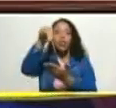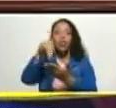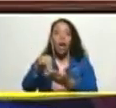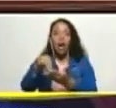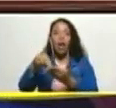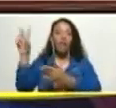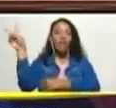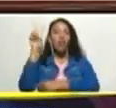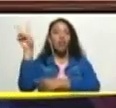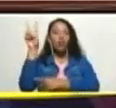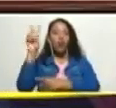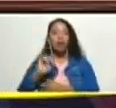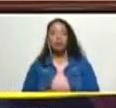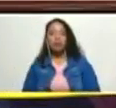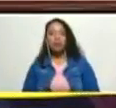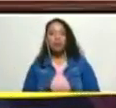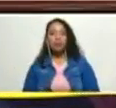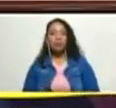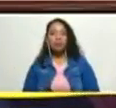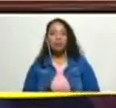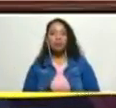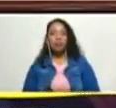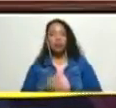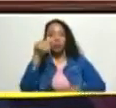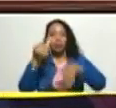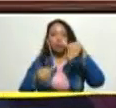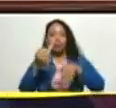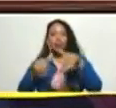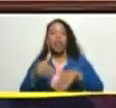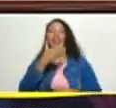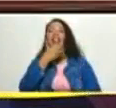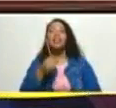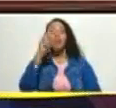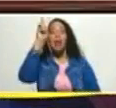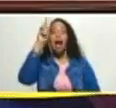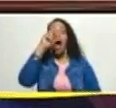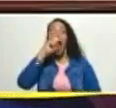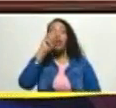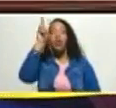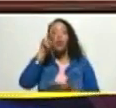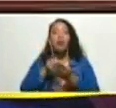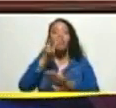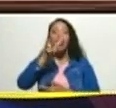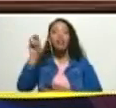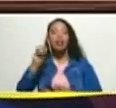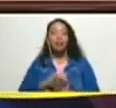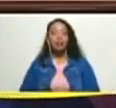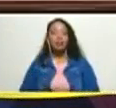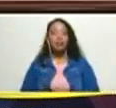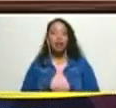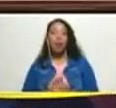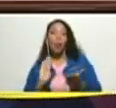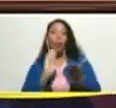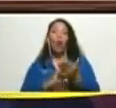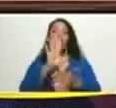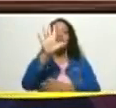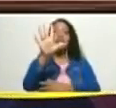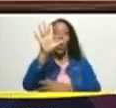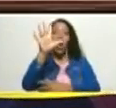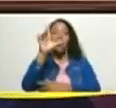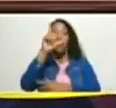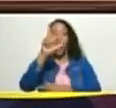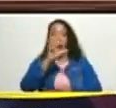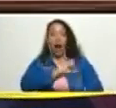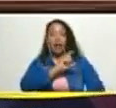nacional electa en diciembre del año 2020 instalada el 5 de enero del año